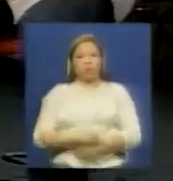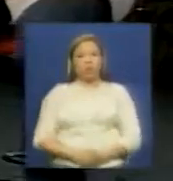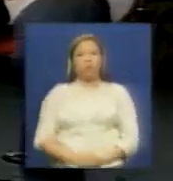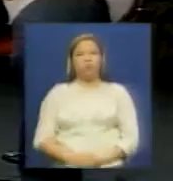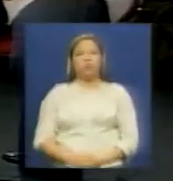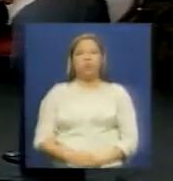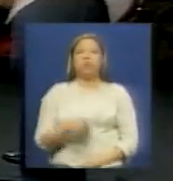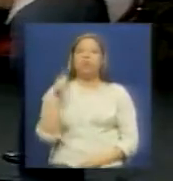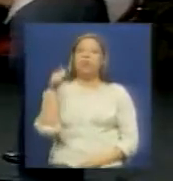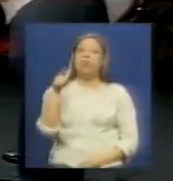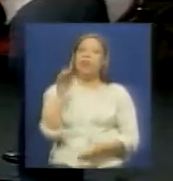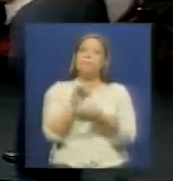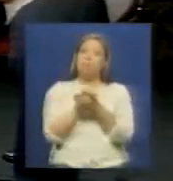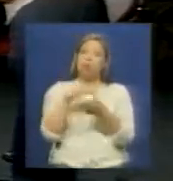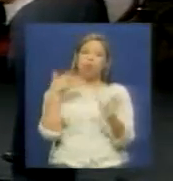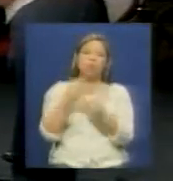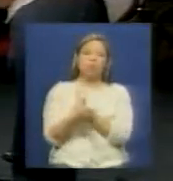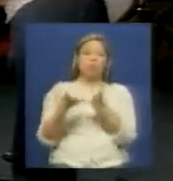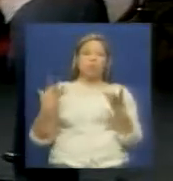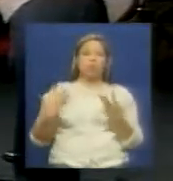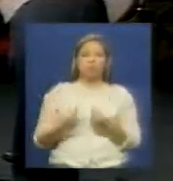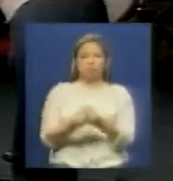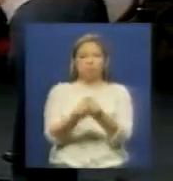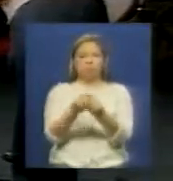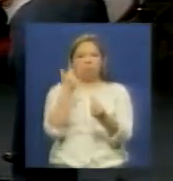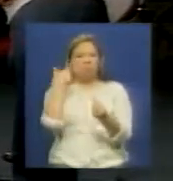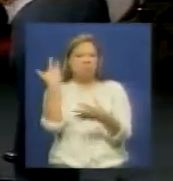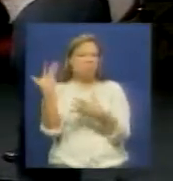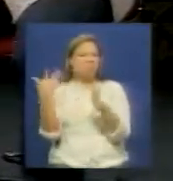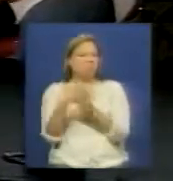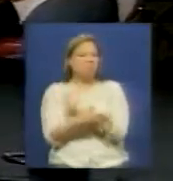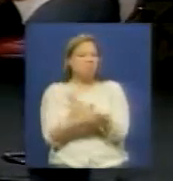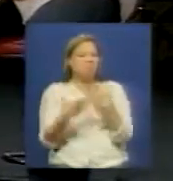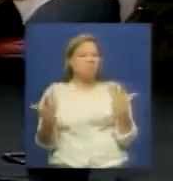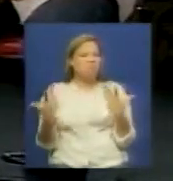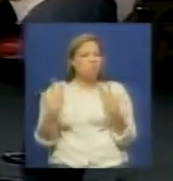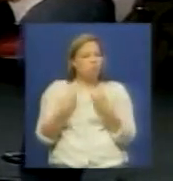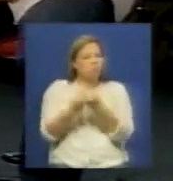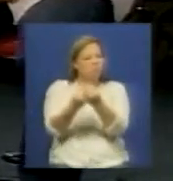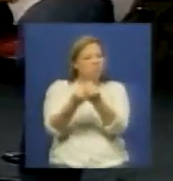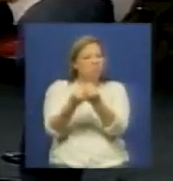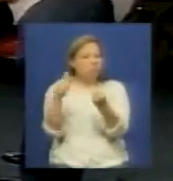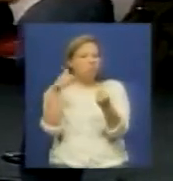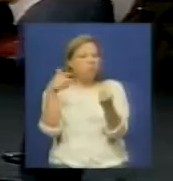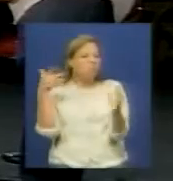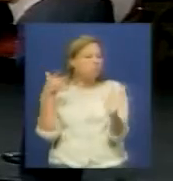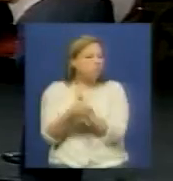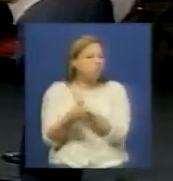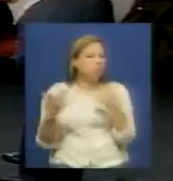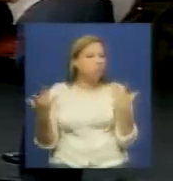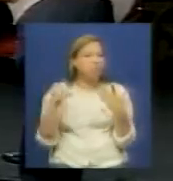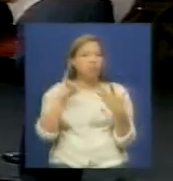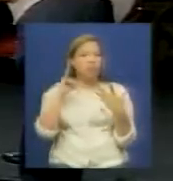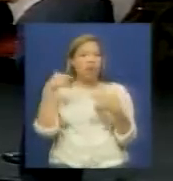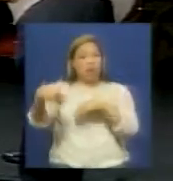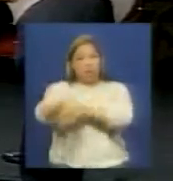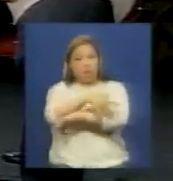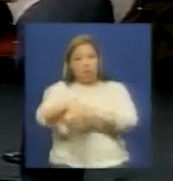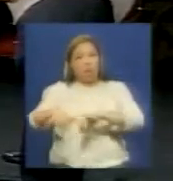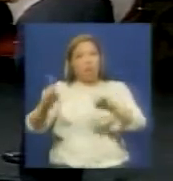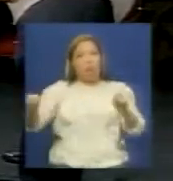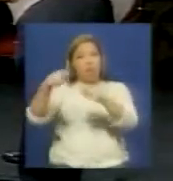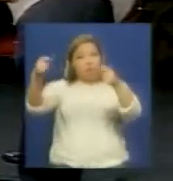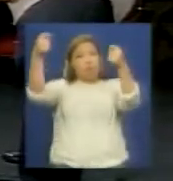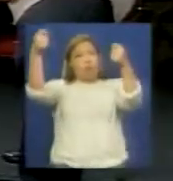Esteban ¿de qué se trata ese acompañamiento? yo supongo en este caso que no solamente va a ser un llamado al pueblo que esté afuera de la asamblea nacional haciendo barra